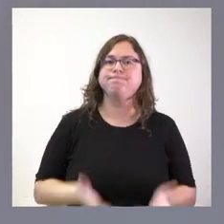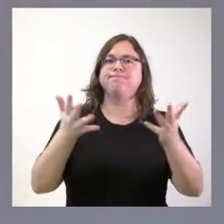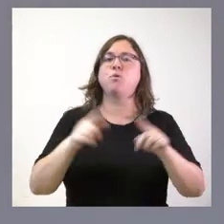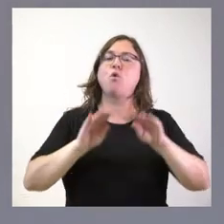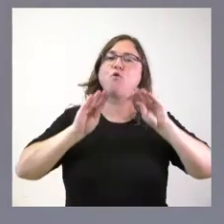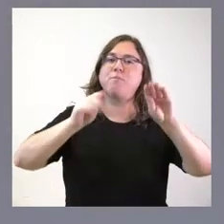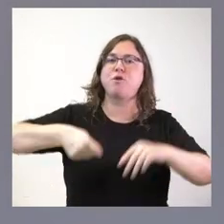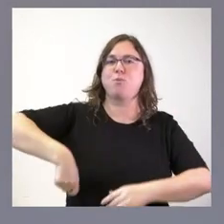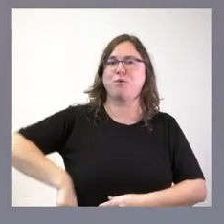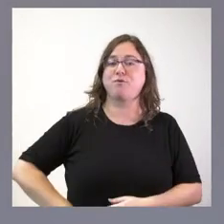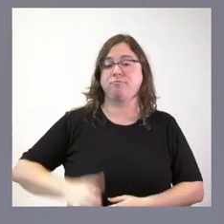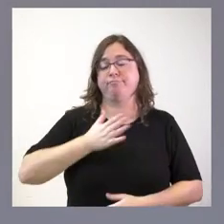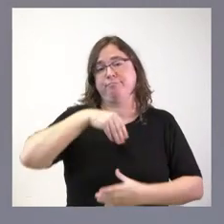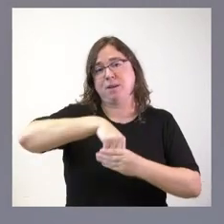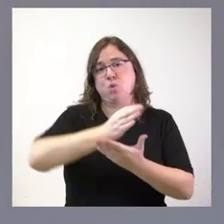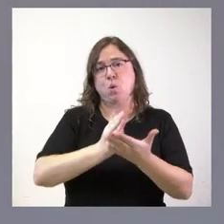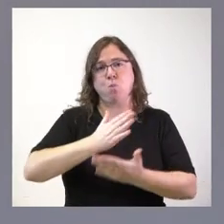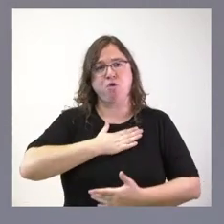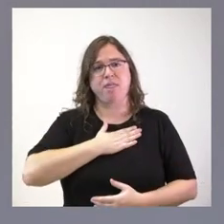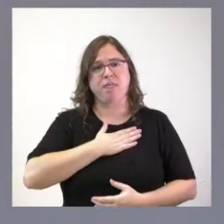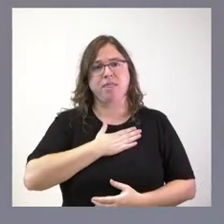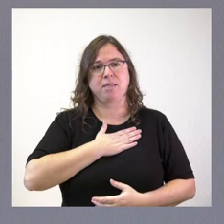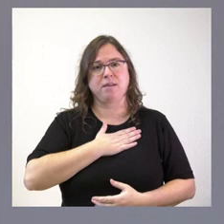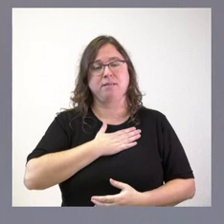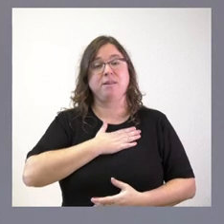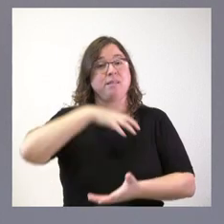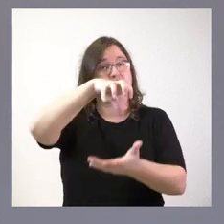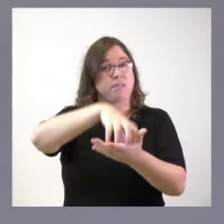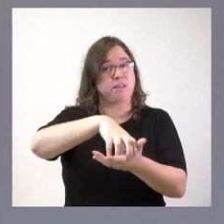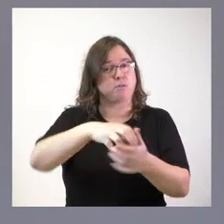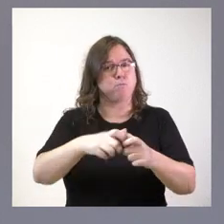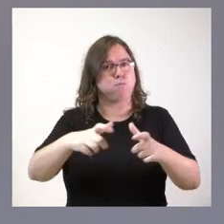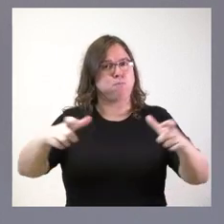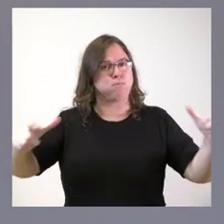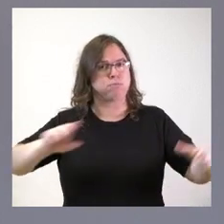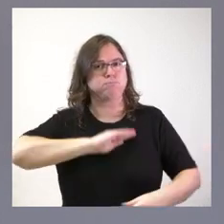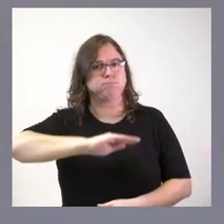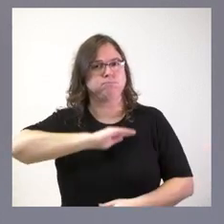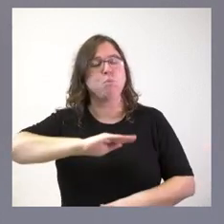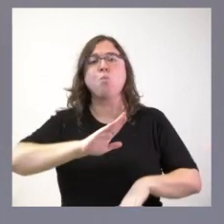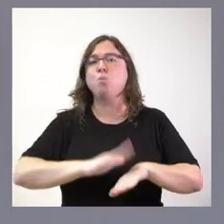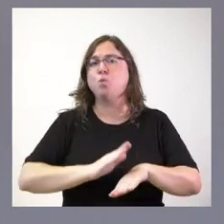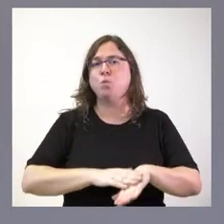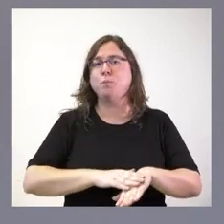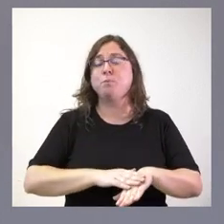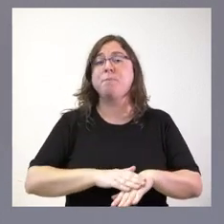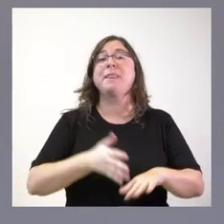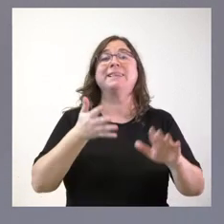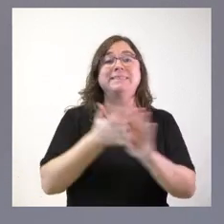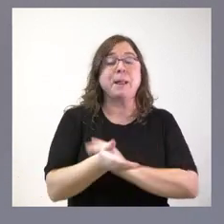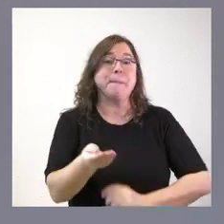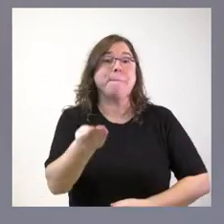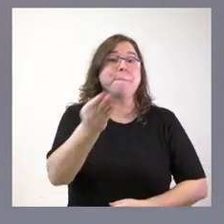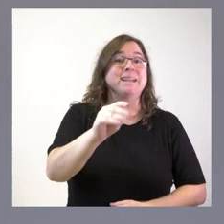la formación profesional de nuestra comunidad autónoma. El centro ha crecido de una forma muy importante, porque con esto añadimos 120